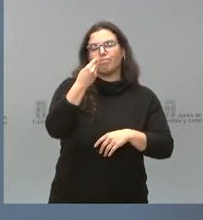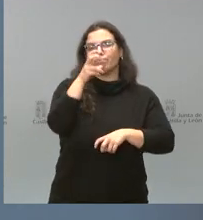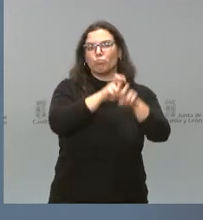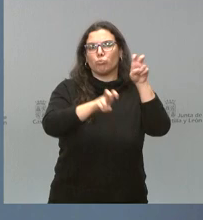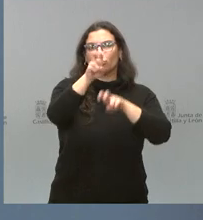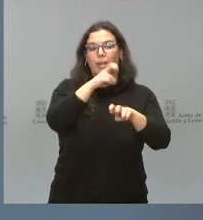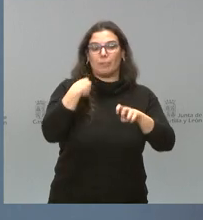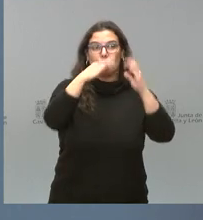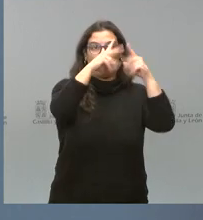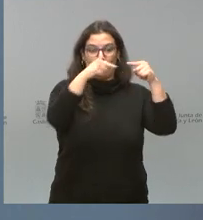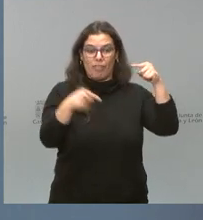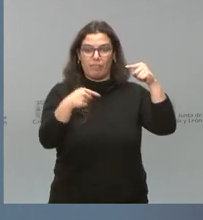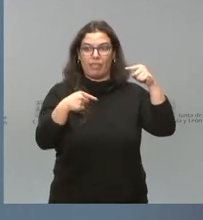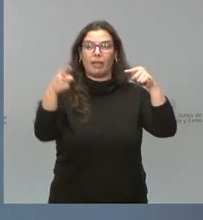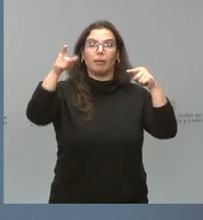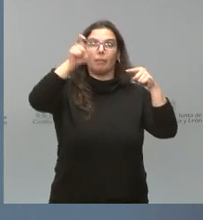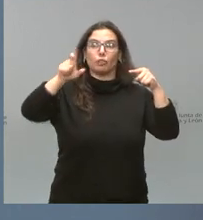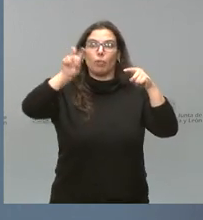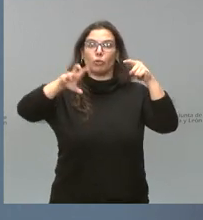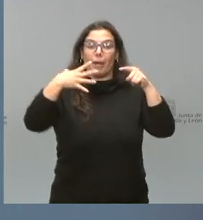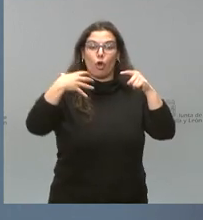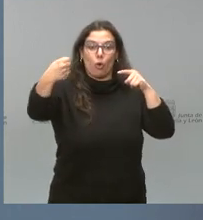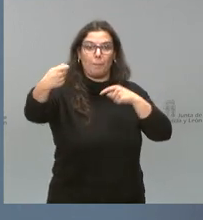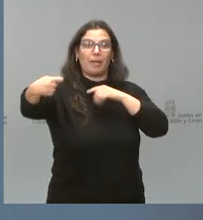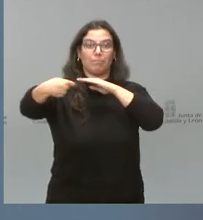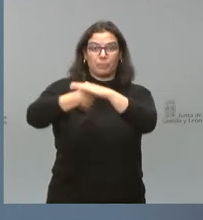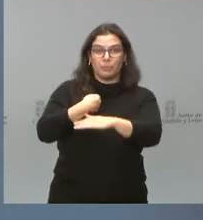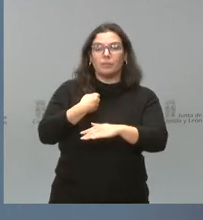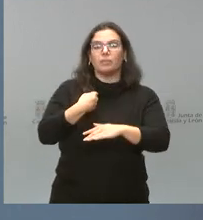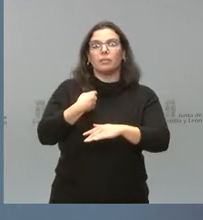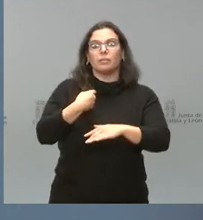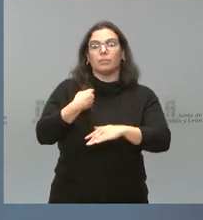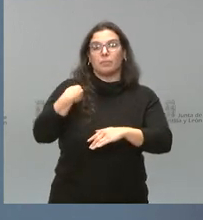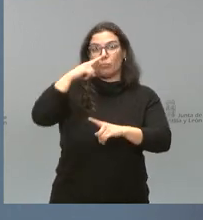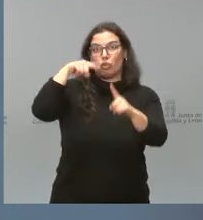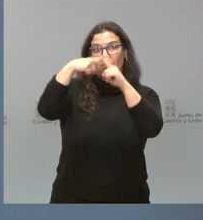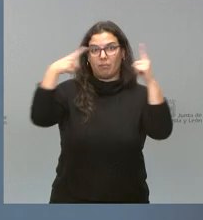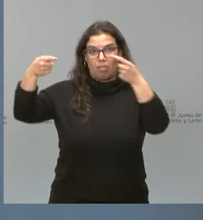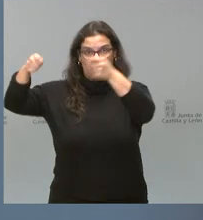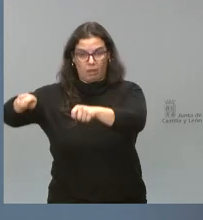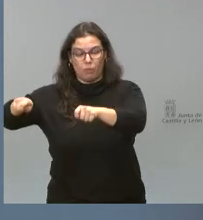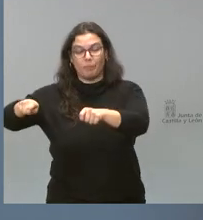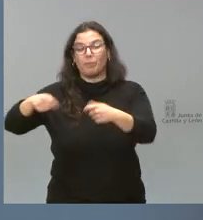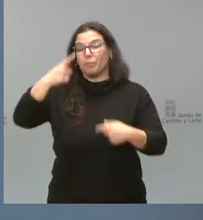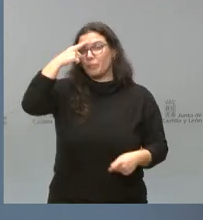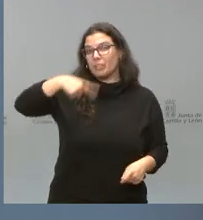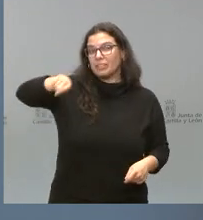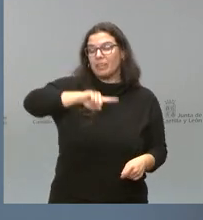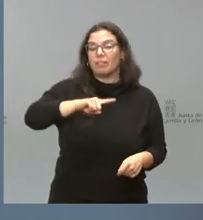déficit, una vez que se cierre el ejercicio en el año 23. Saben ustedes que nosotros